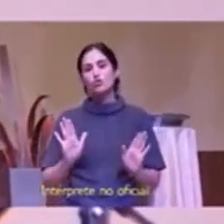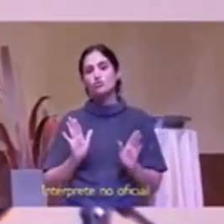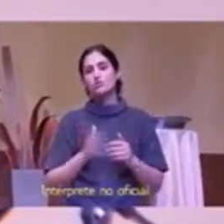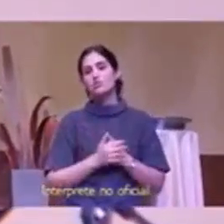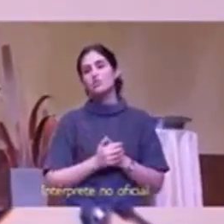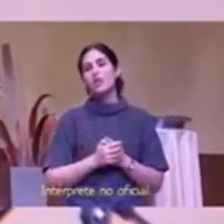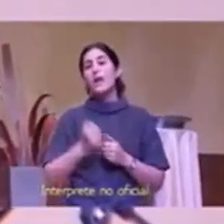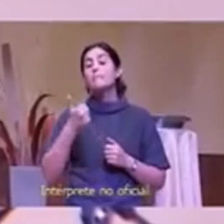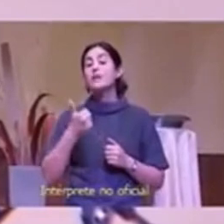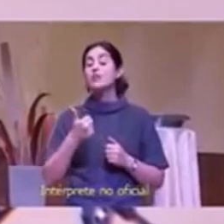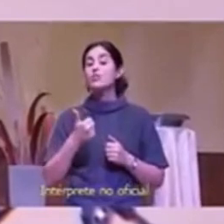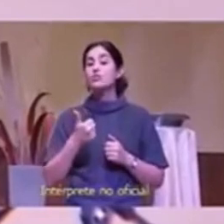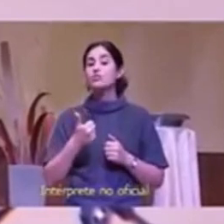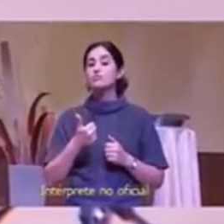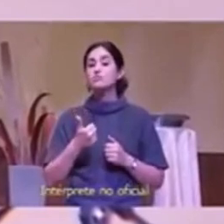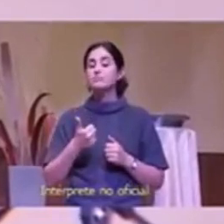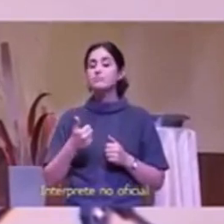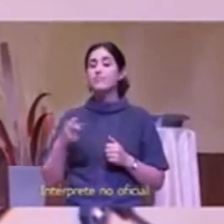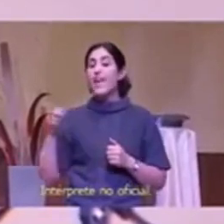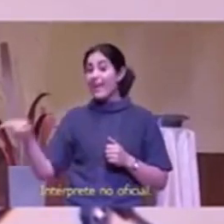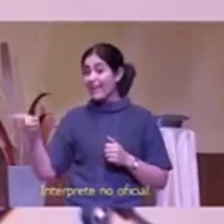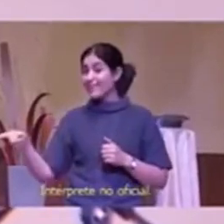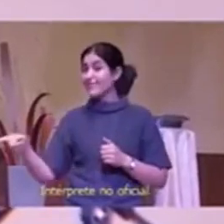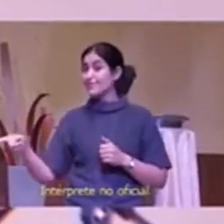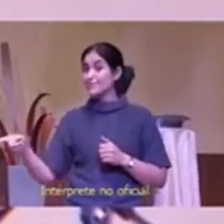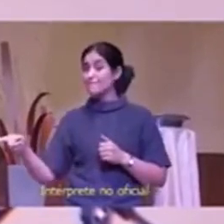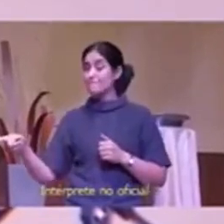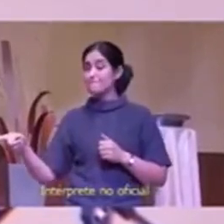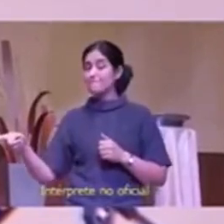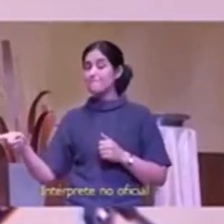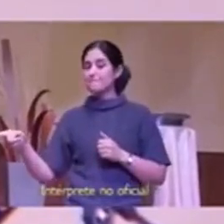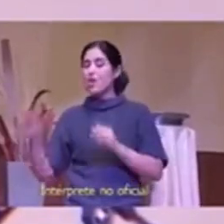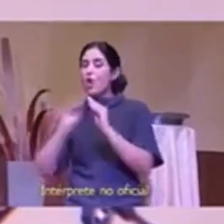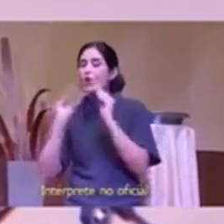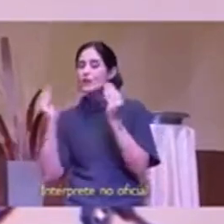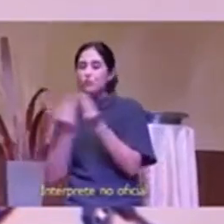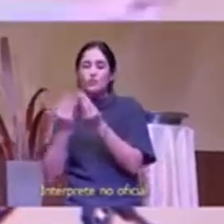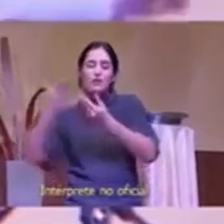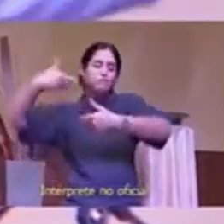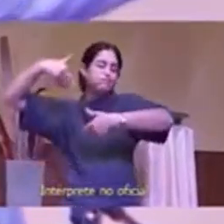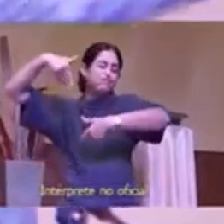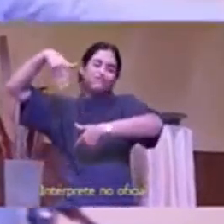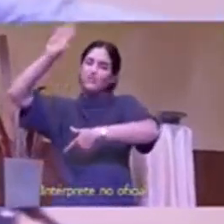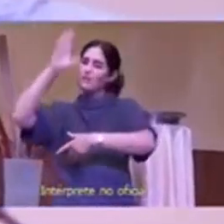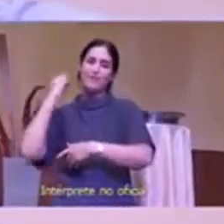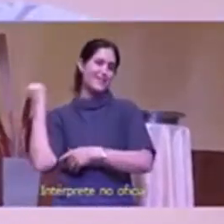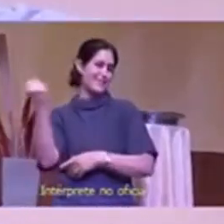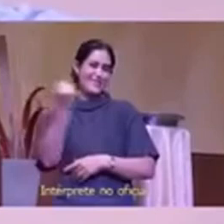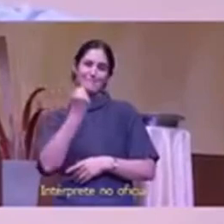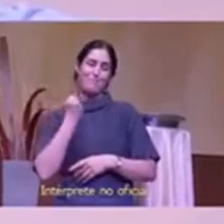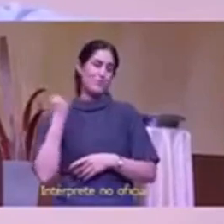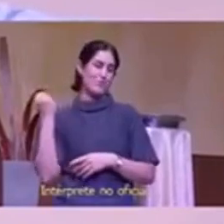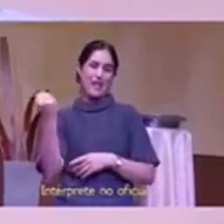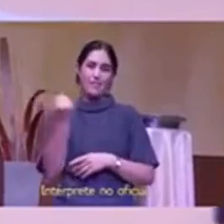influencia será enorme porque van a